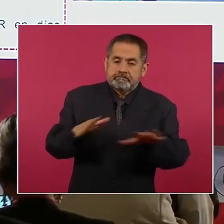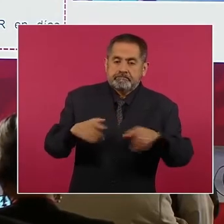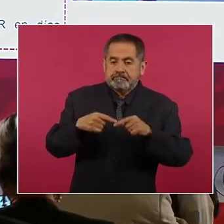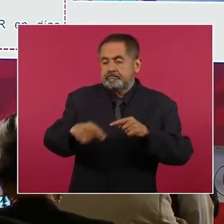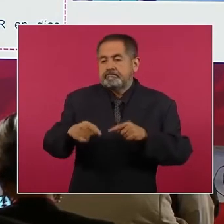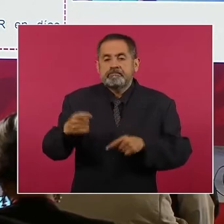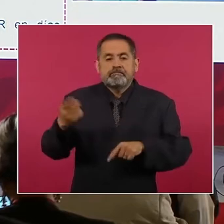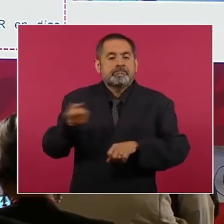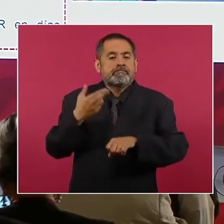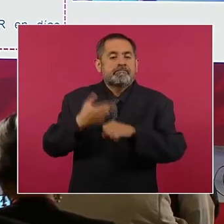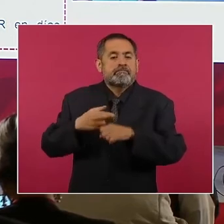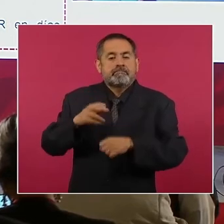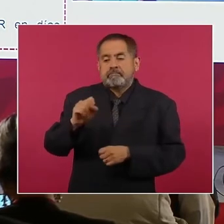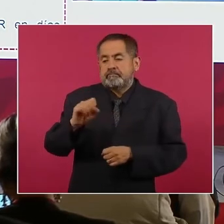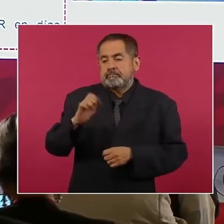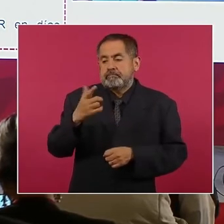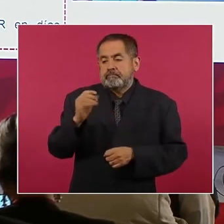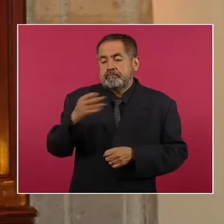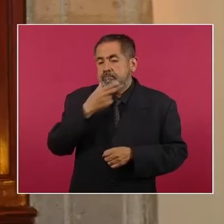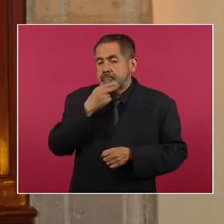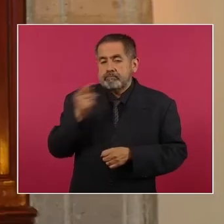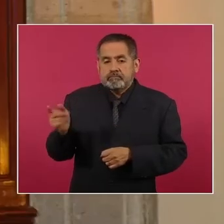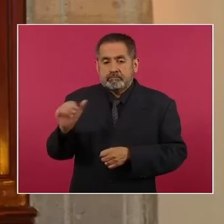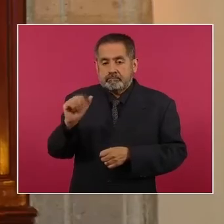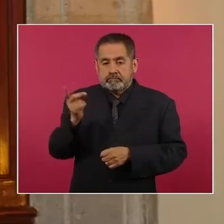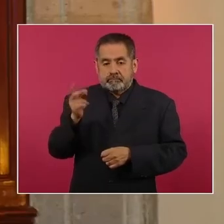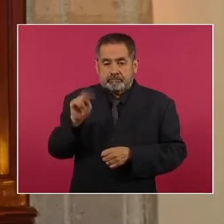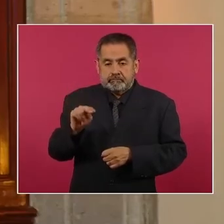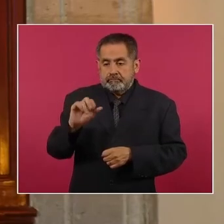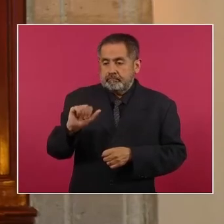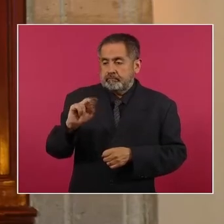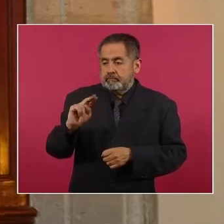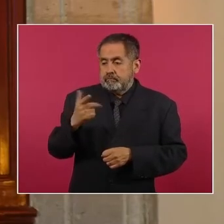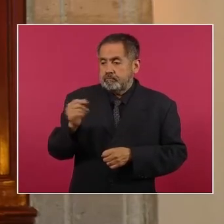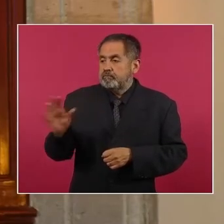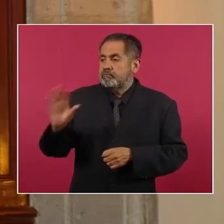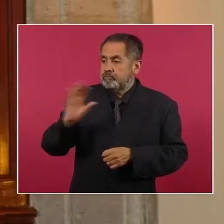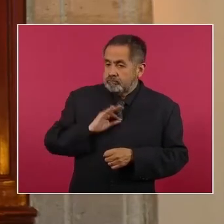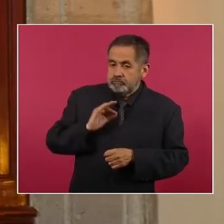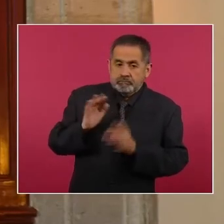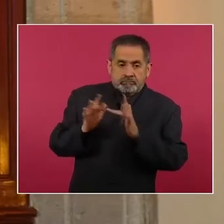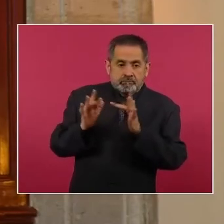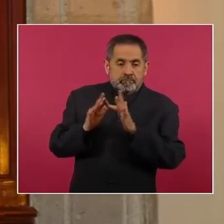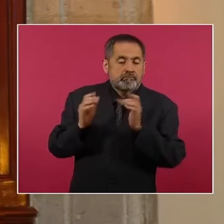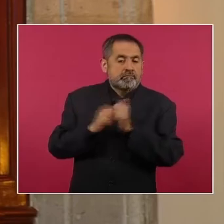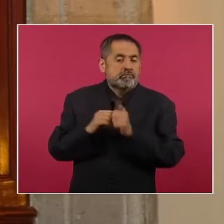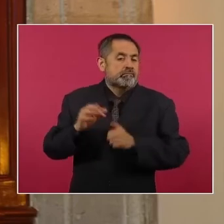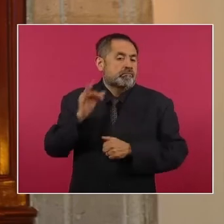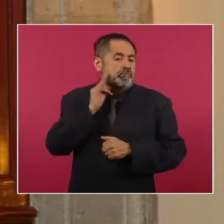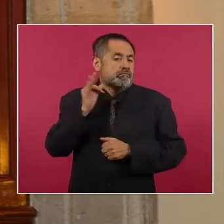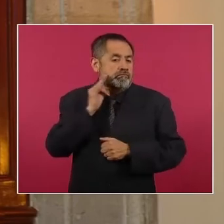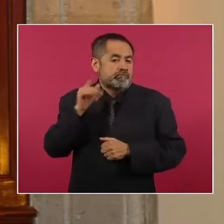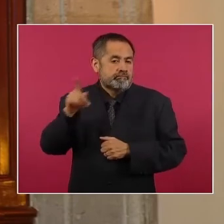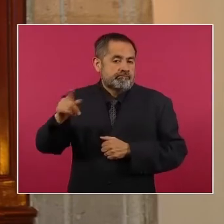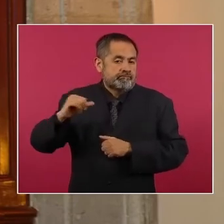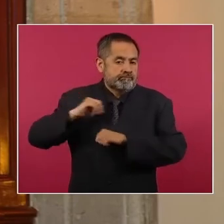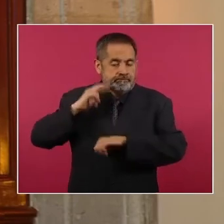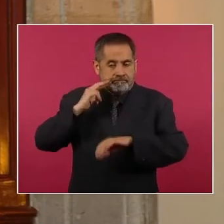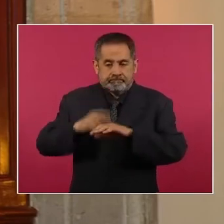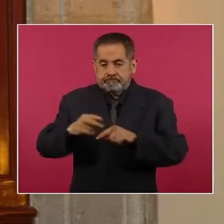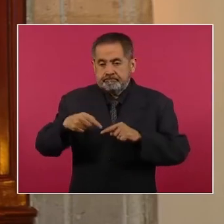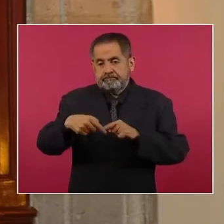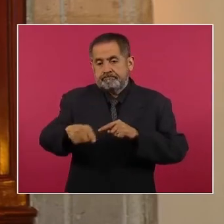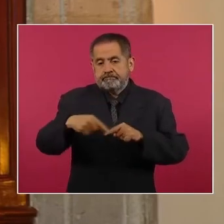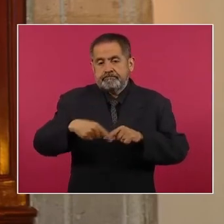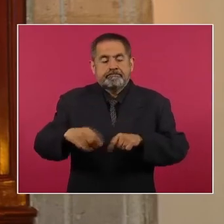secretario de Gobernación, Adán Augusto López Hernández, en comunicación con el Fiscal General de la República, que se tiene